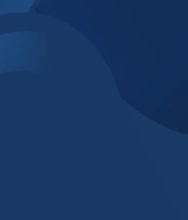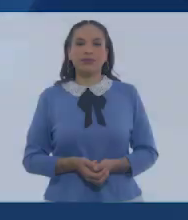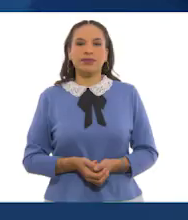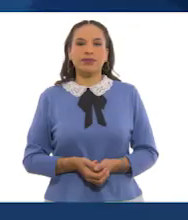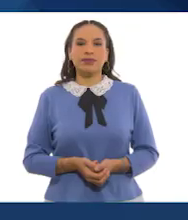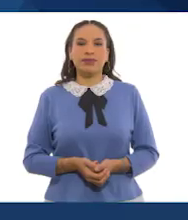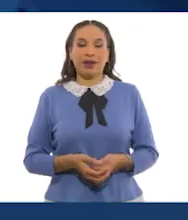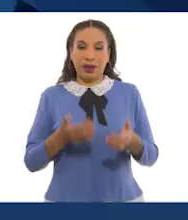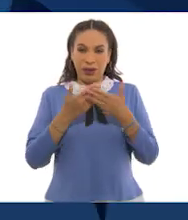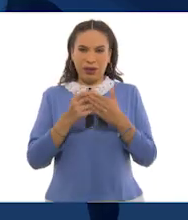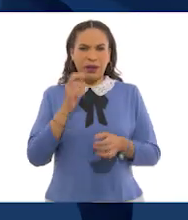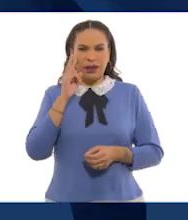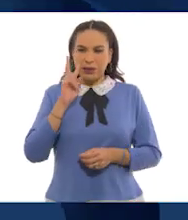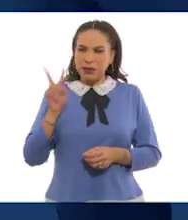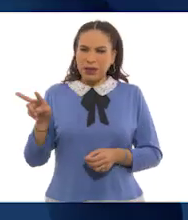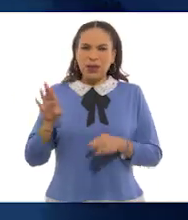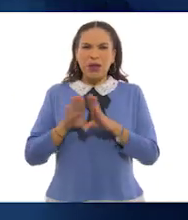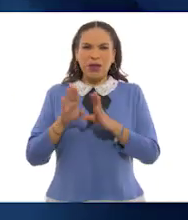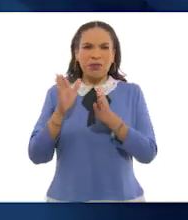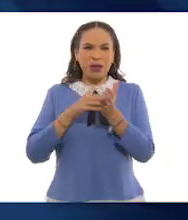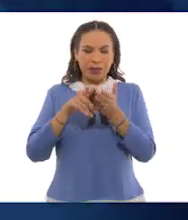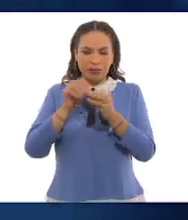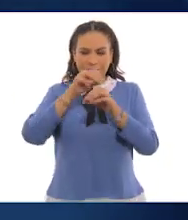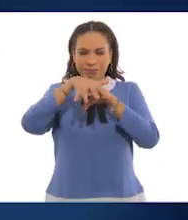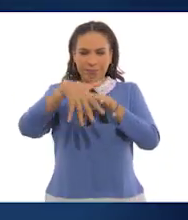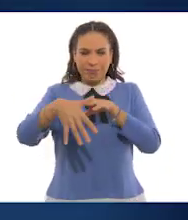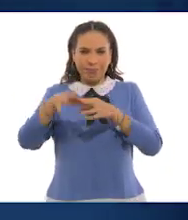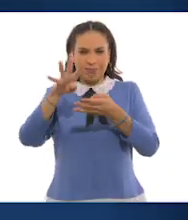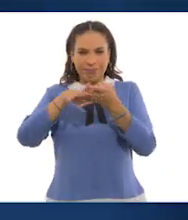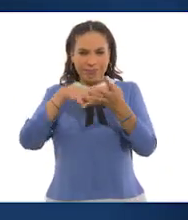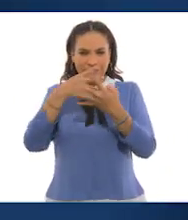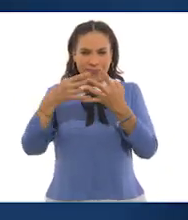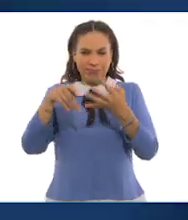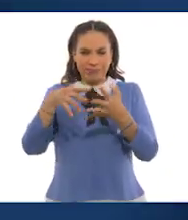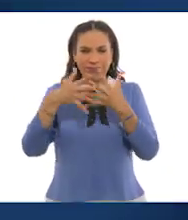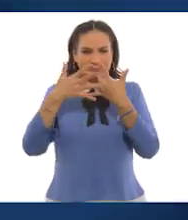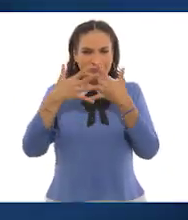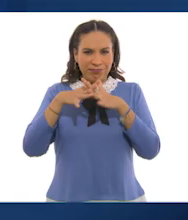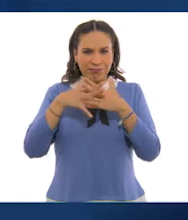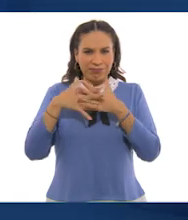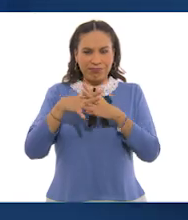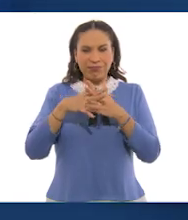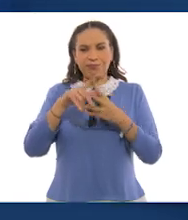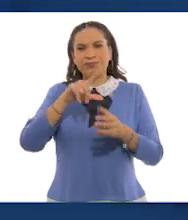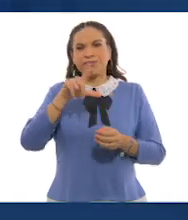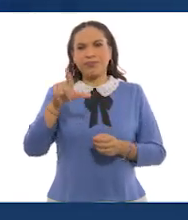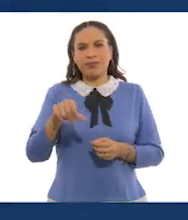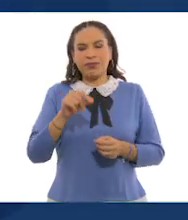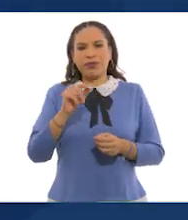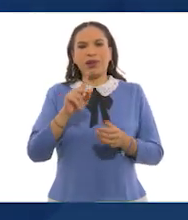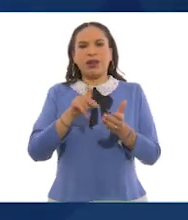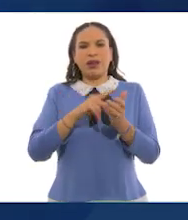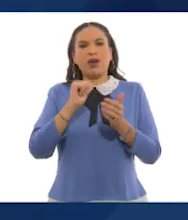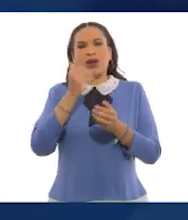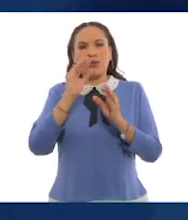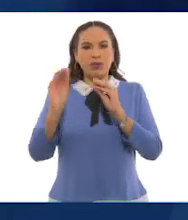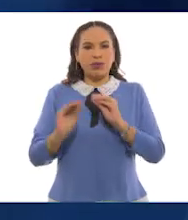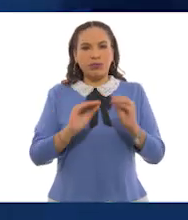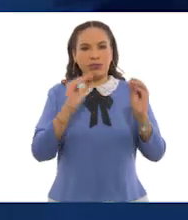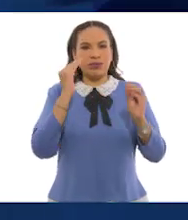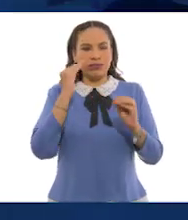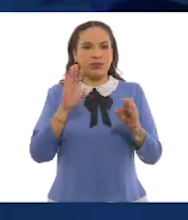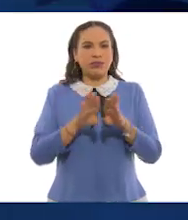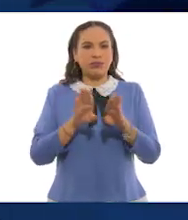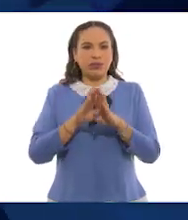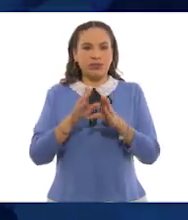Aquí estamos viendo cómo el papel ya sale triturado, ya sale mezclado para posteriormente subir a la siguiente etapa que